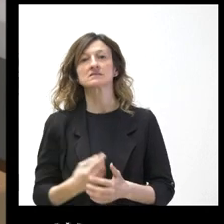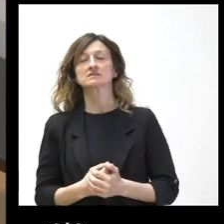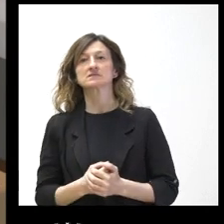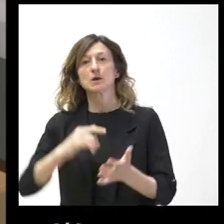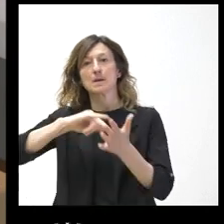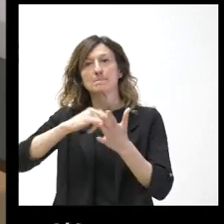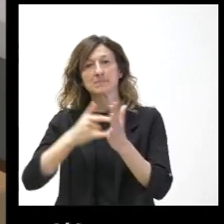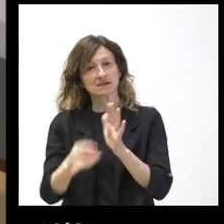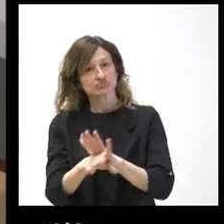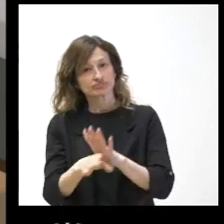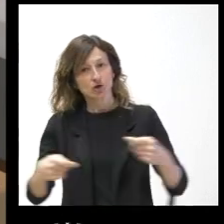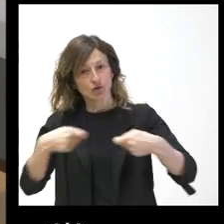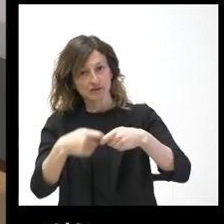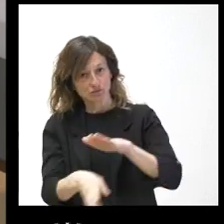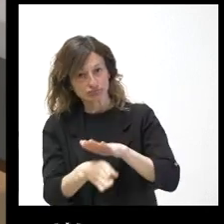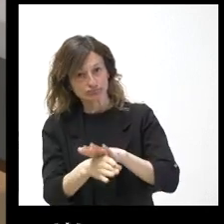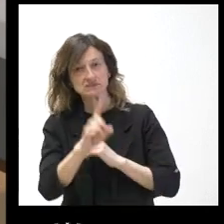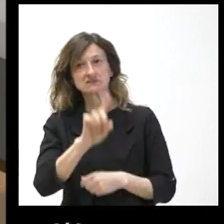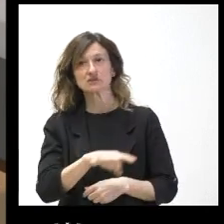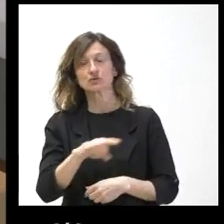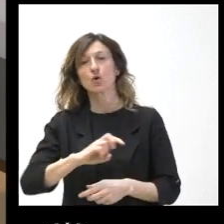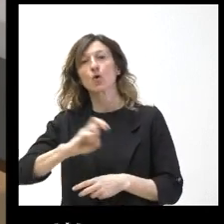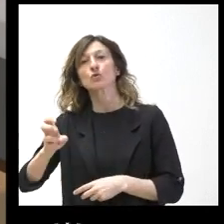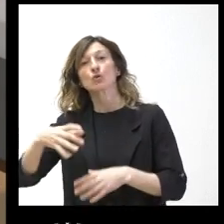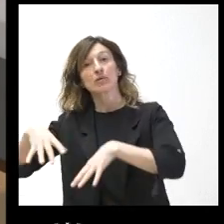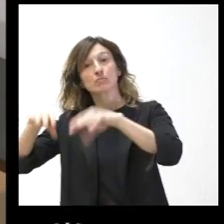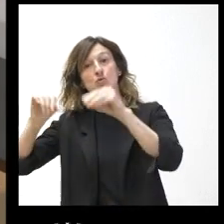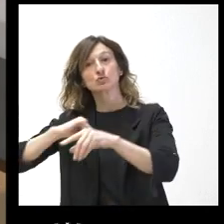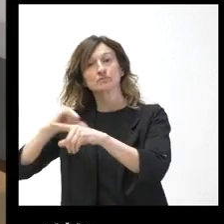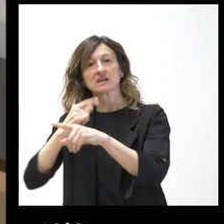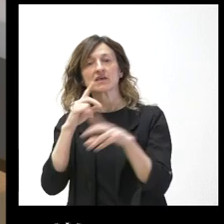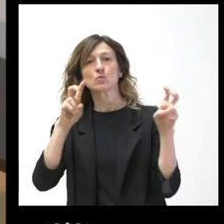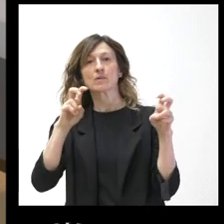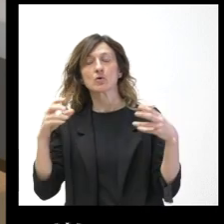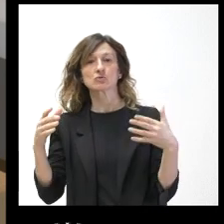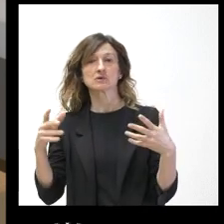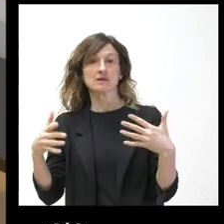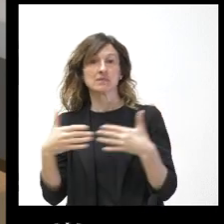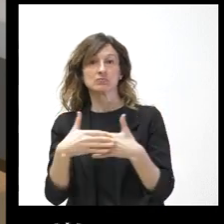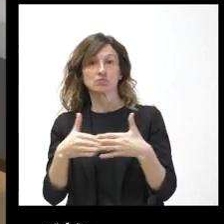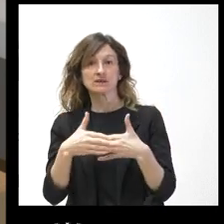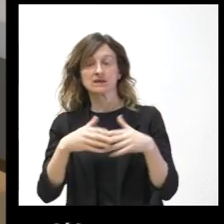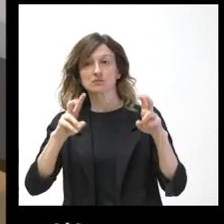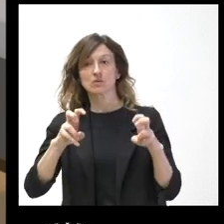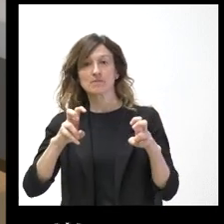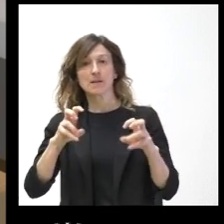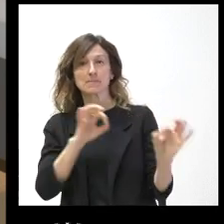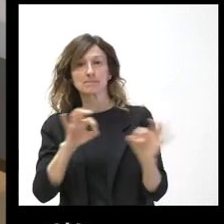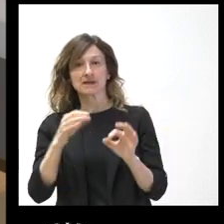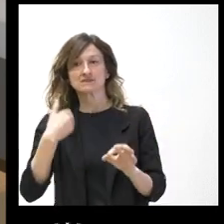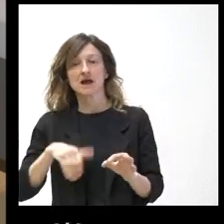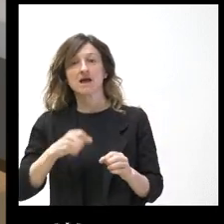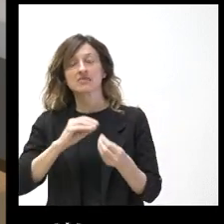plan es continuar con esos conciertos. Y luego, por otro lado, el cabildo de Burgos ha informado de que las nuevas puertas para la catedral ya están listas. Creo que la instalación está